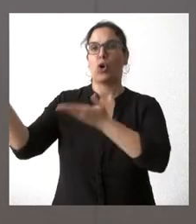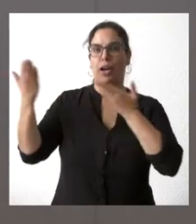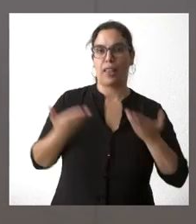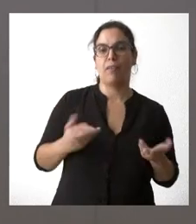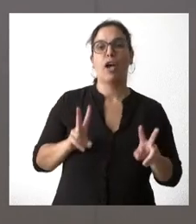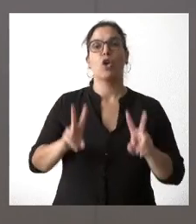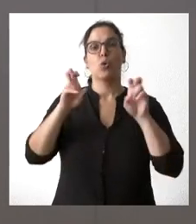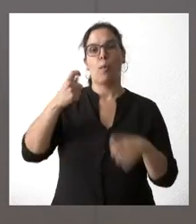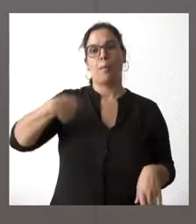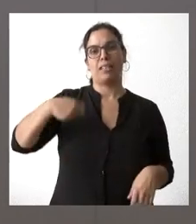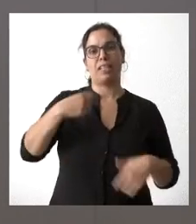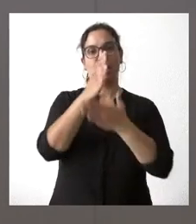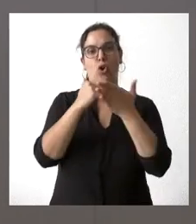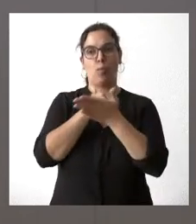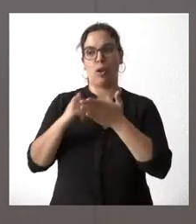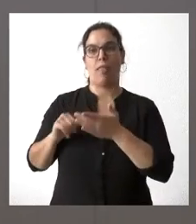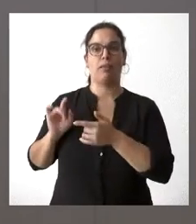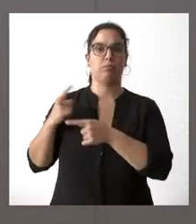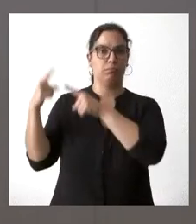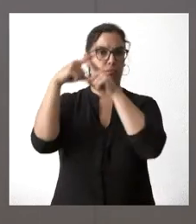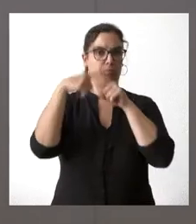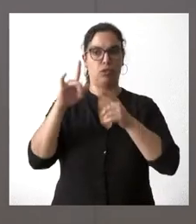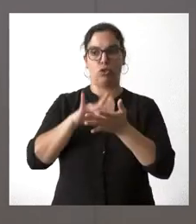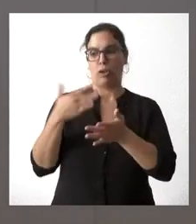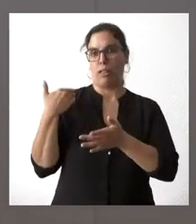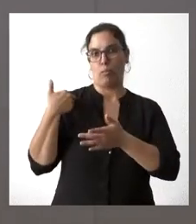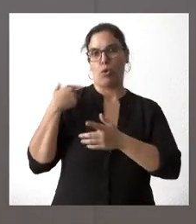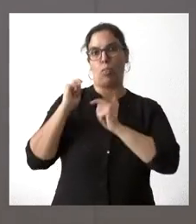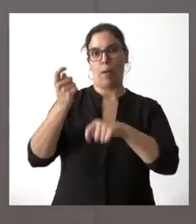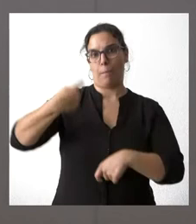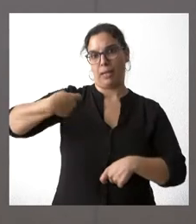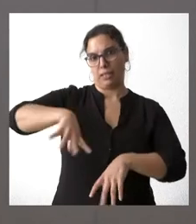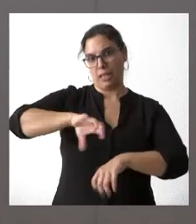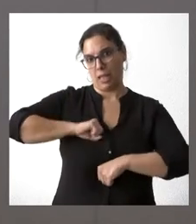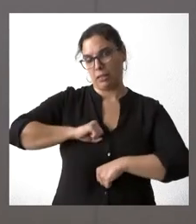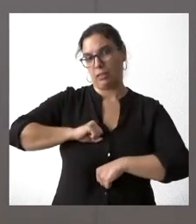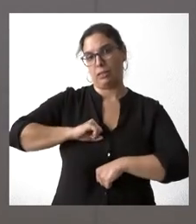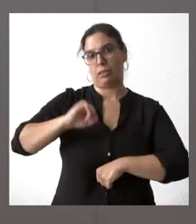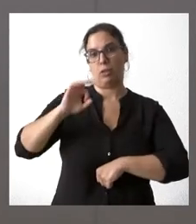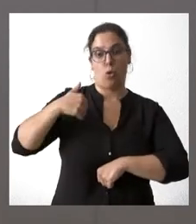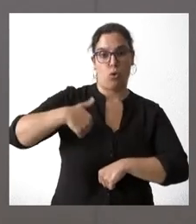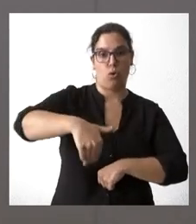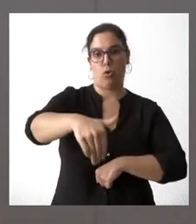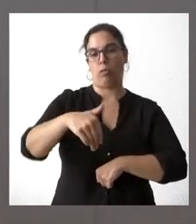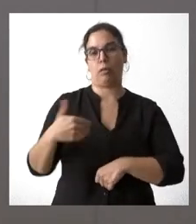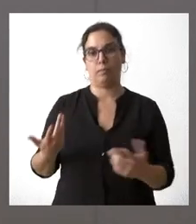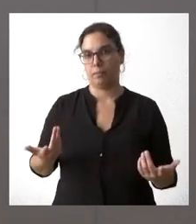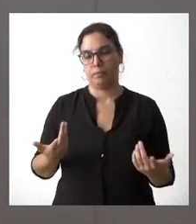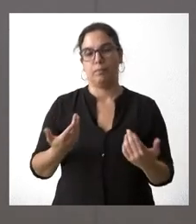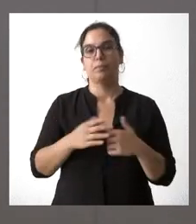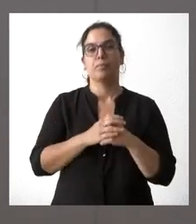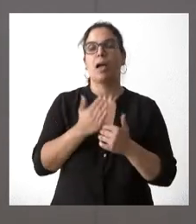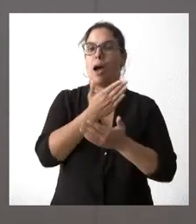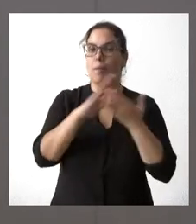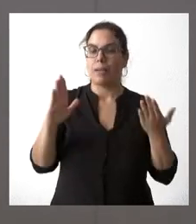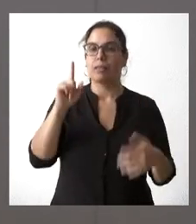presidentes de comunidad autónoma que han tomado posesión recientemente, o que lo vayan a tomar con carácter muy inmediato, al margen de que